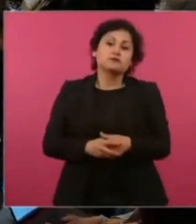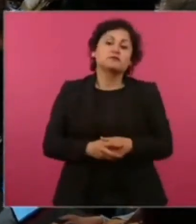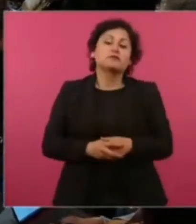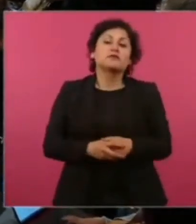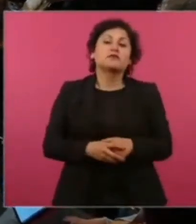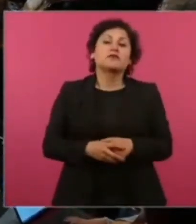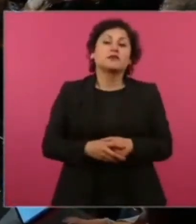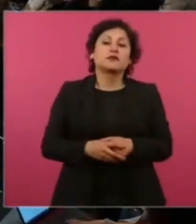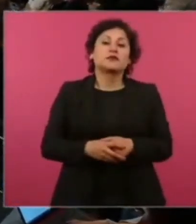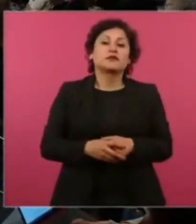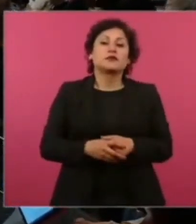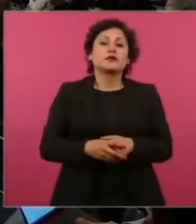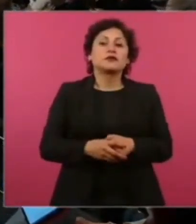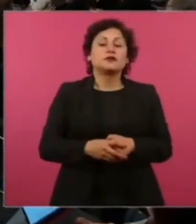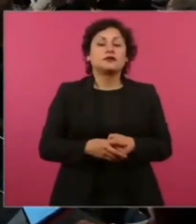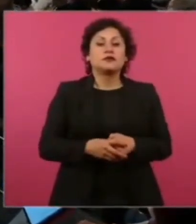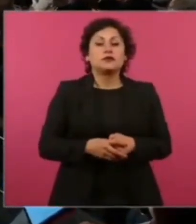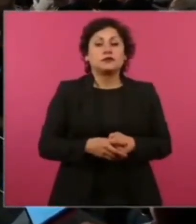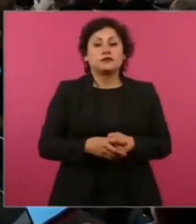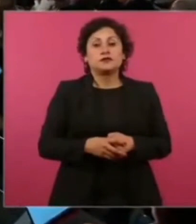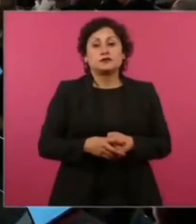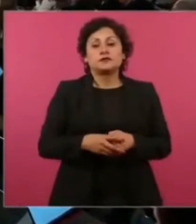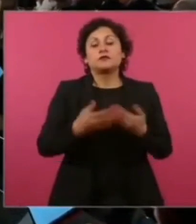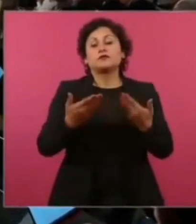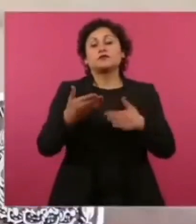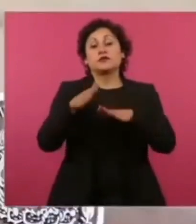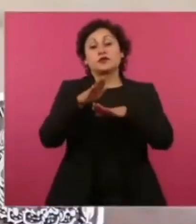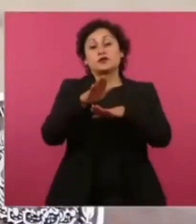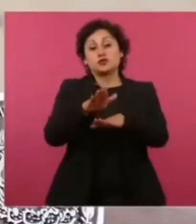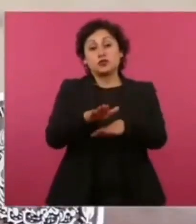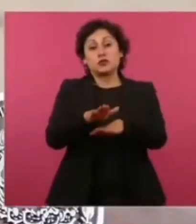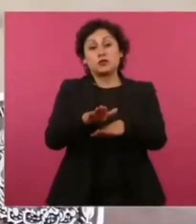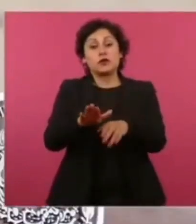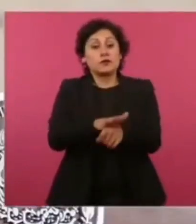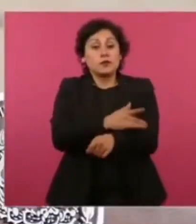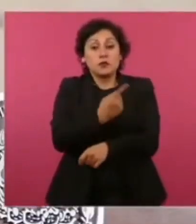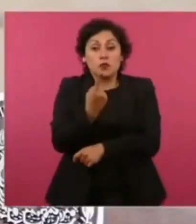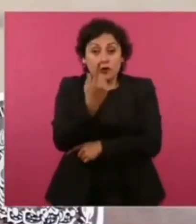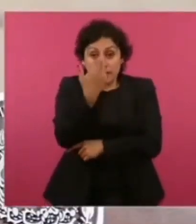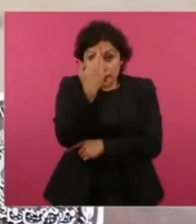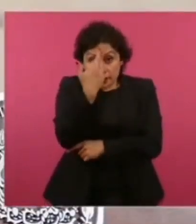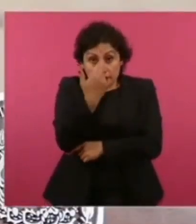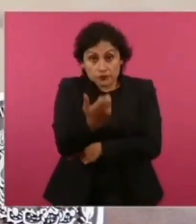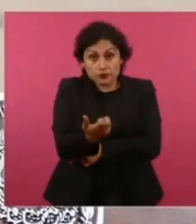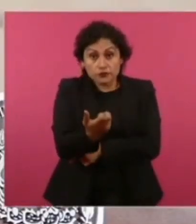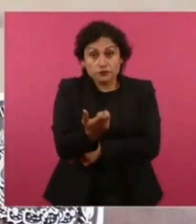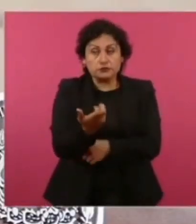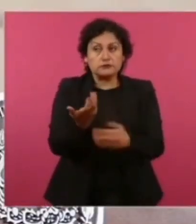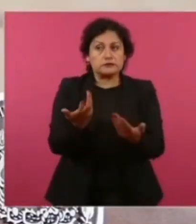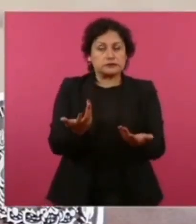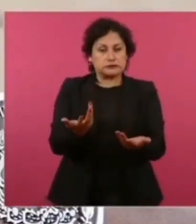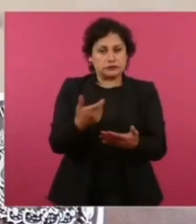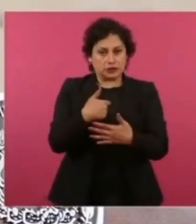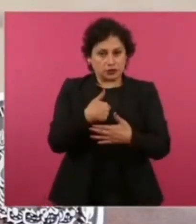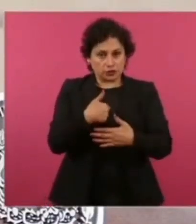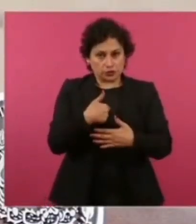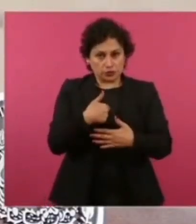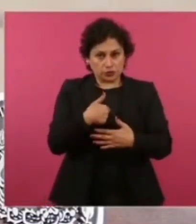las causas, pues no me atrevería a